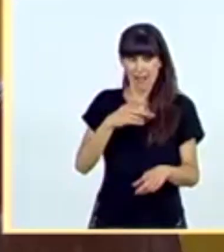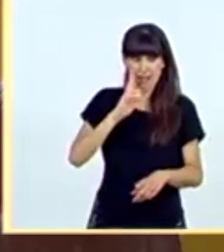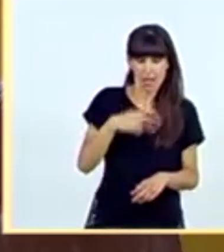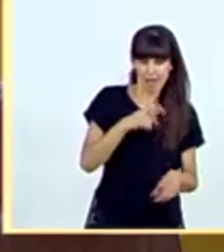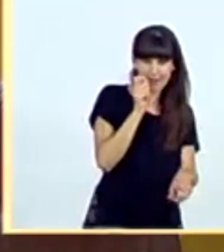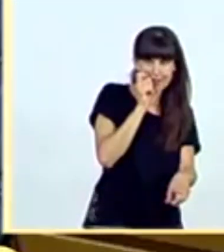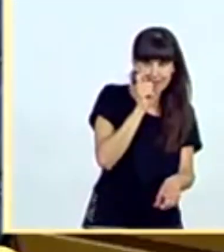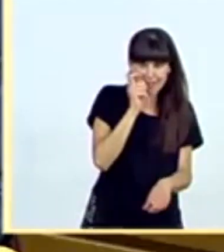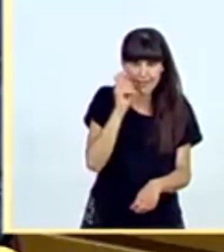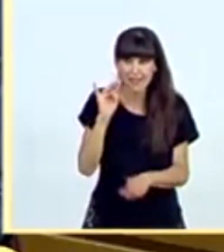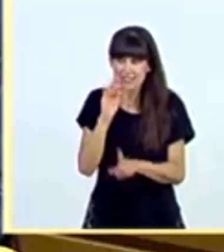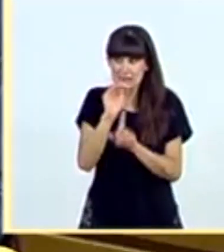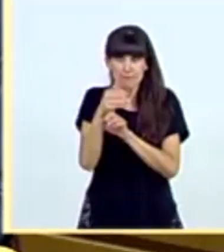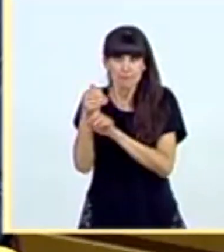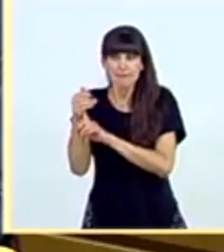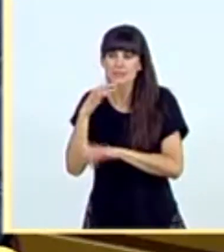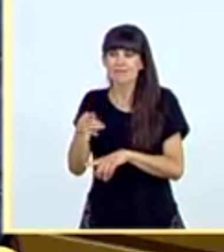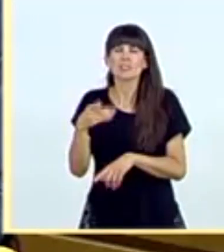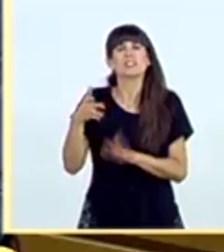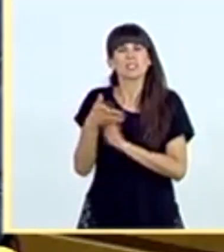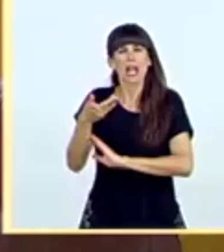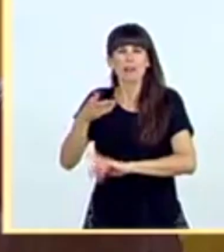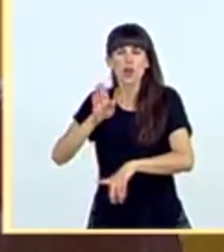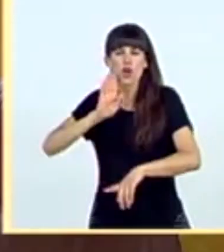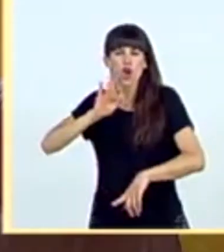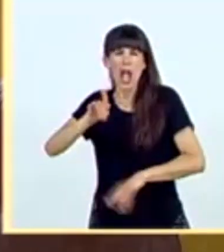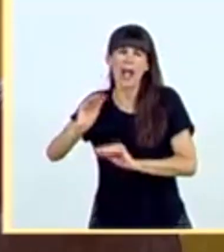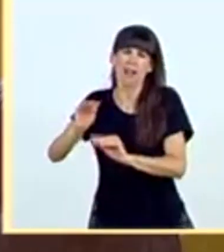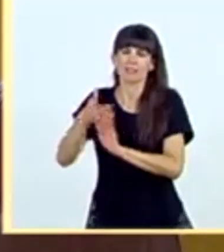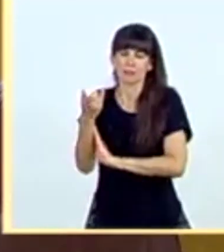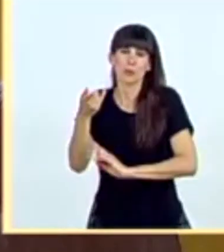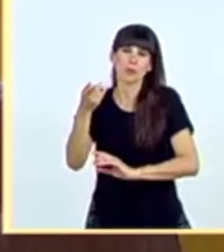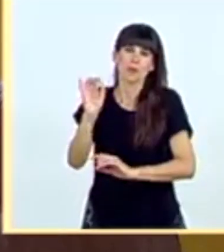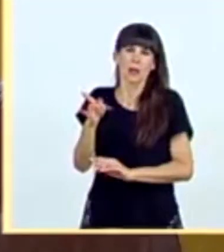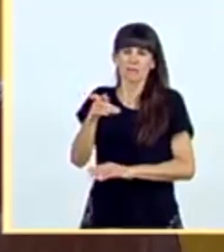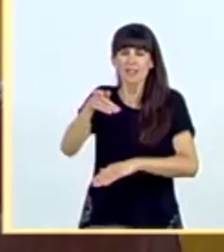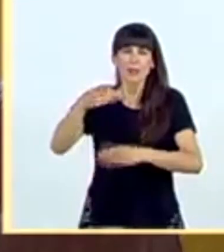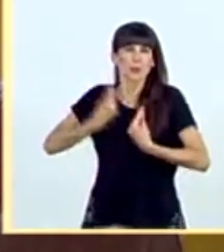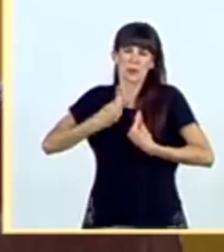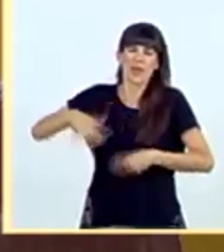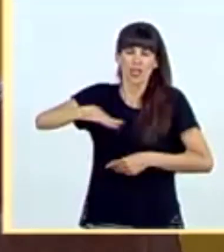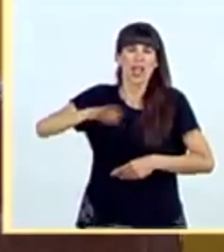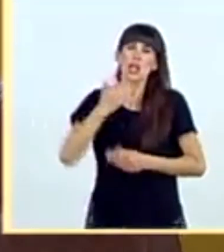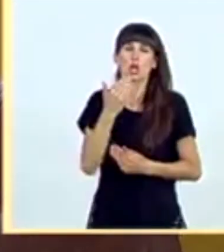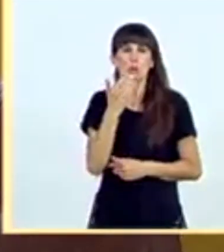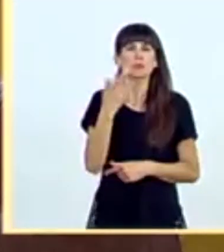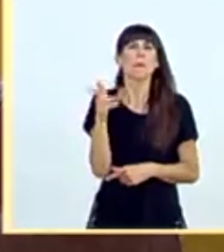lo que parece claro es que la cloaca es el hábitat en el que usted se mueve como pez en el agua. No siente